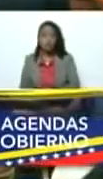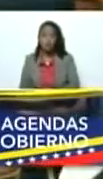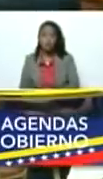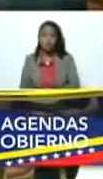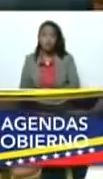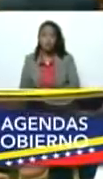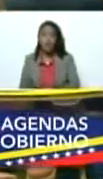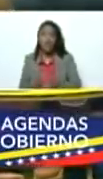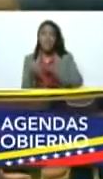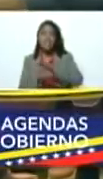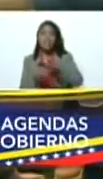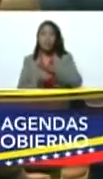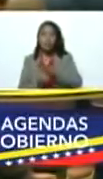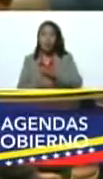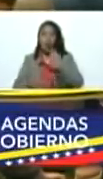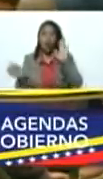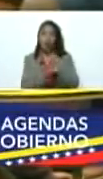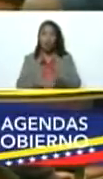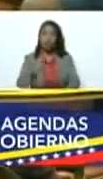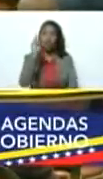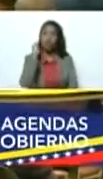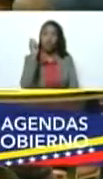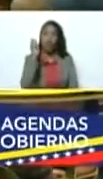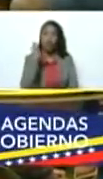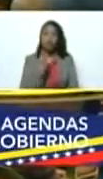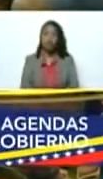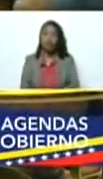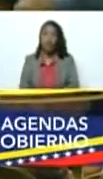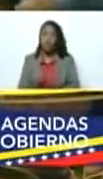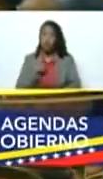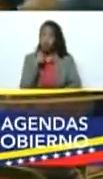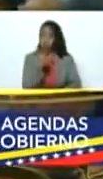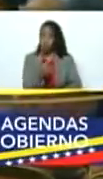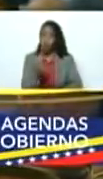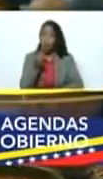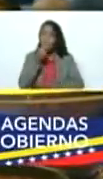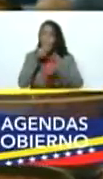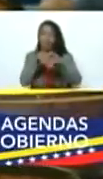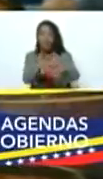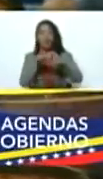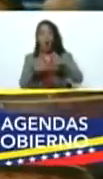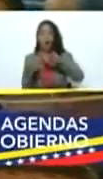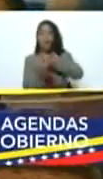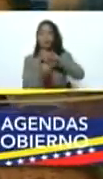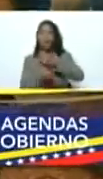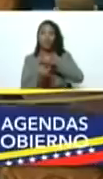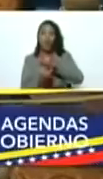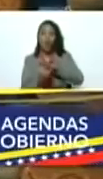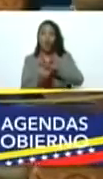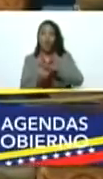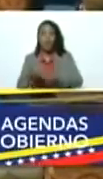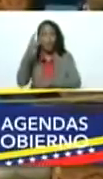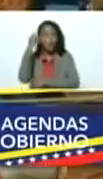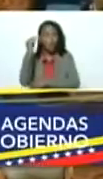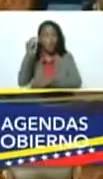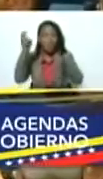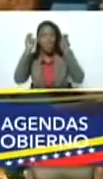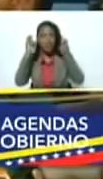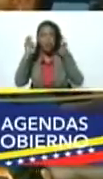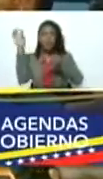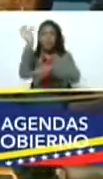una institución constitucional, yo diría una hermosa institución del concepto